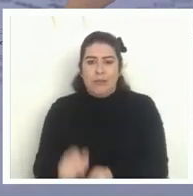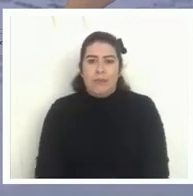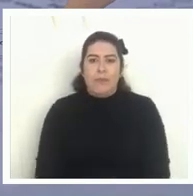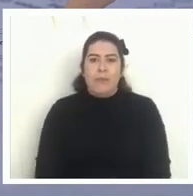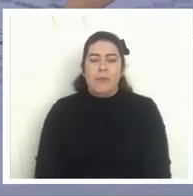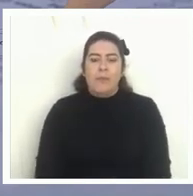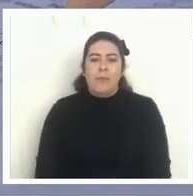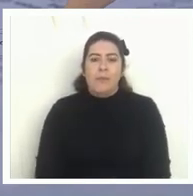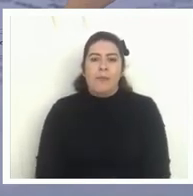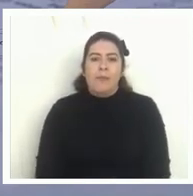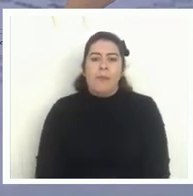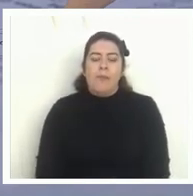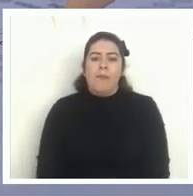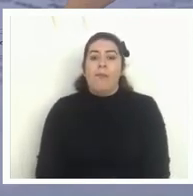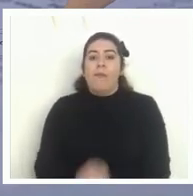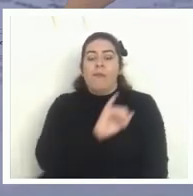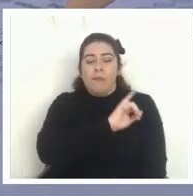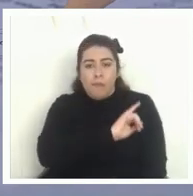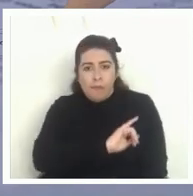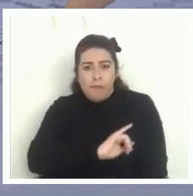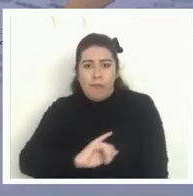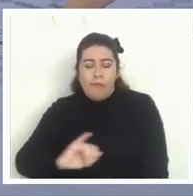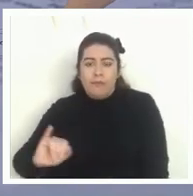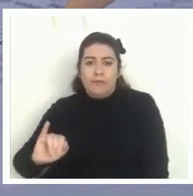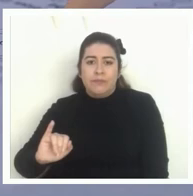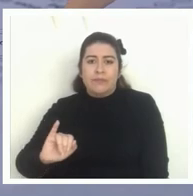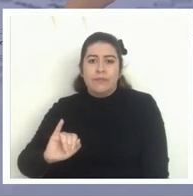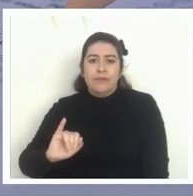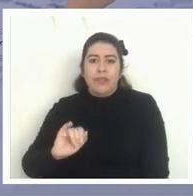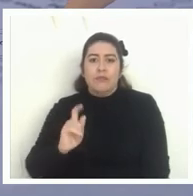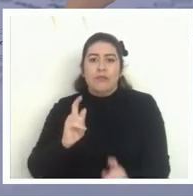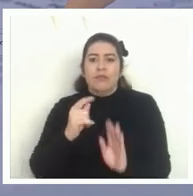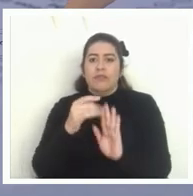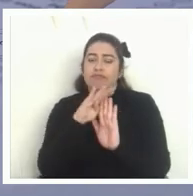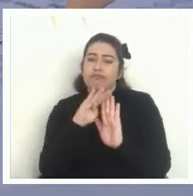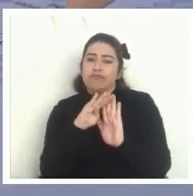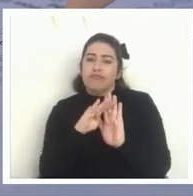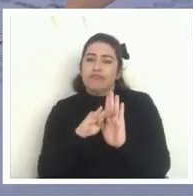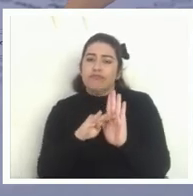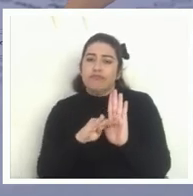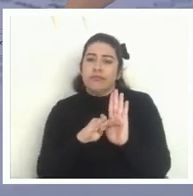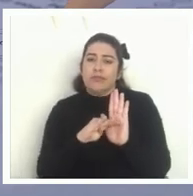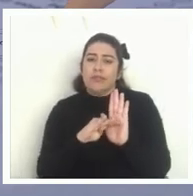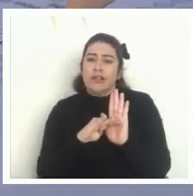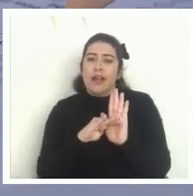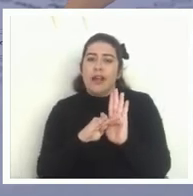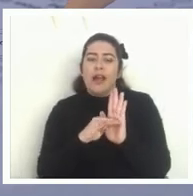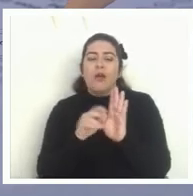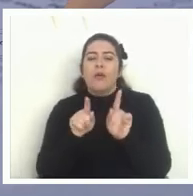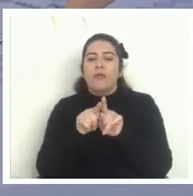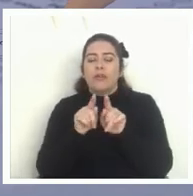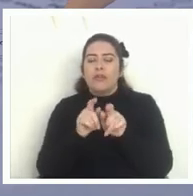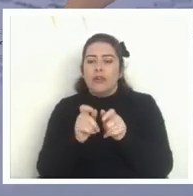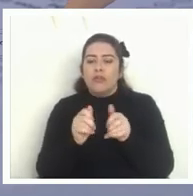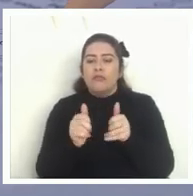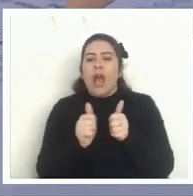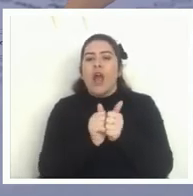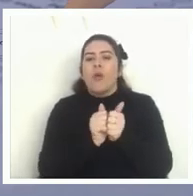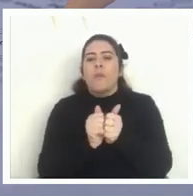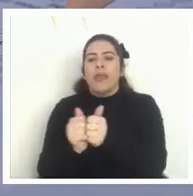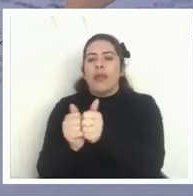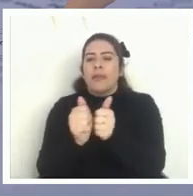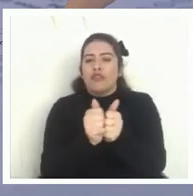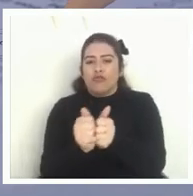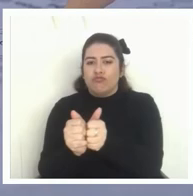lo siguiente fue que más allá de la medición a lo que debimos enfocarnos es al monitoreo y eso implica una respuesta mucho más